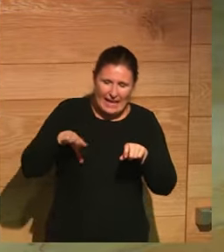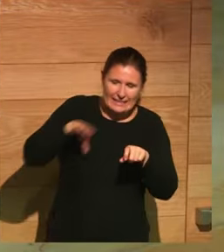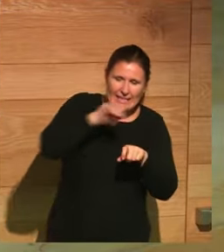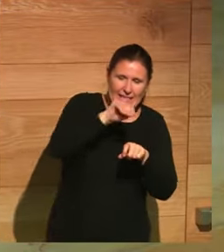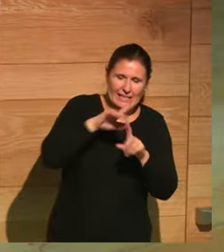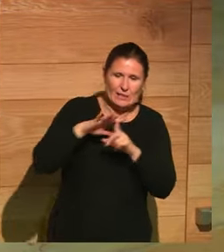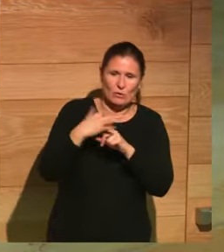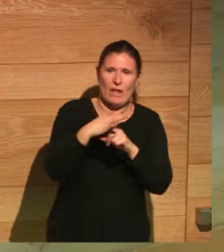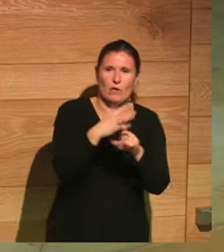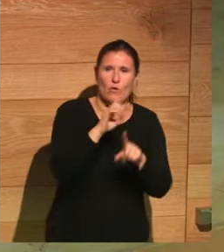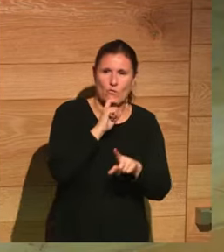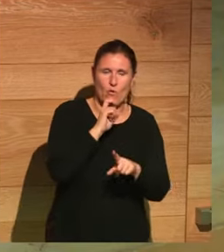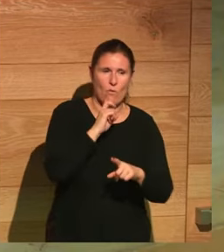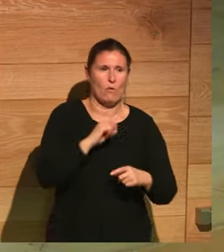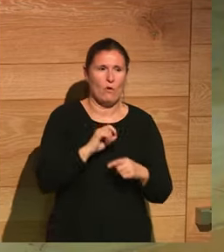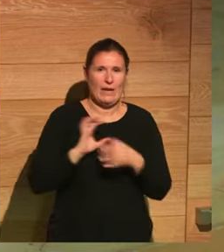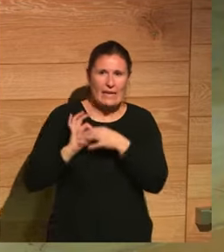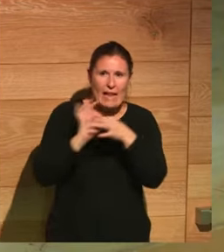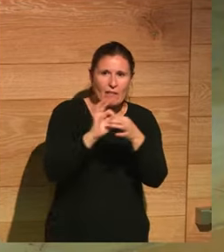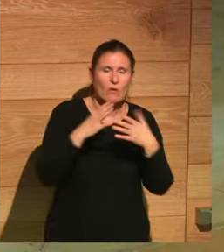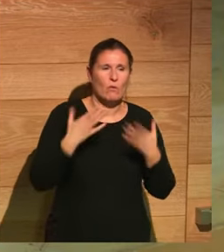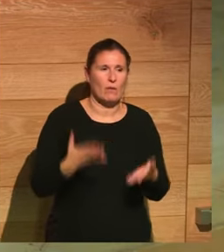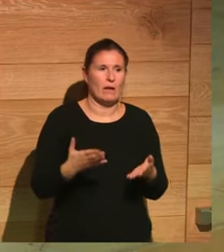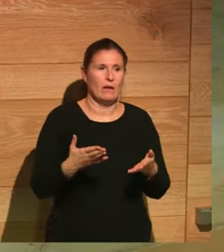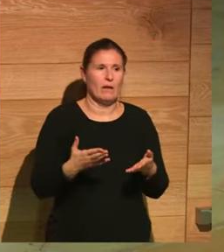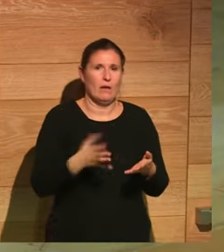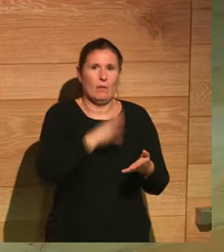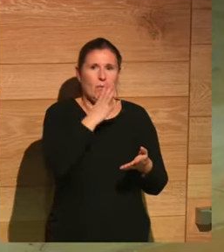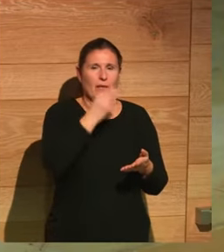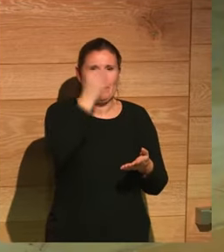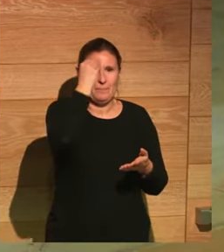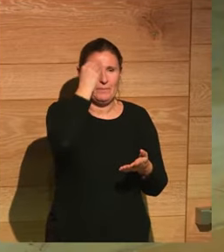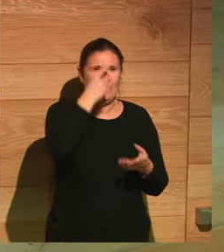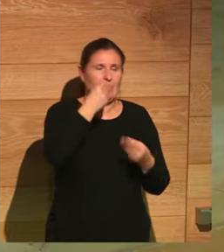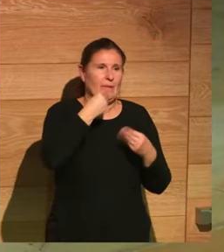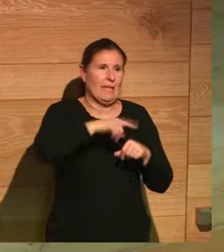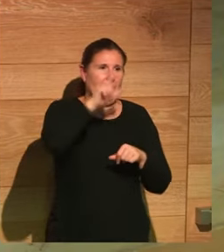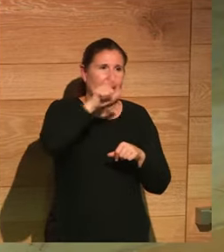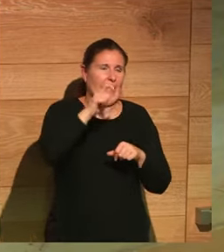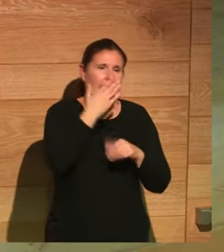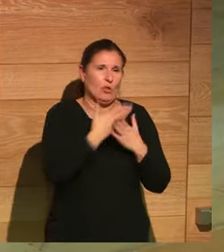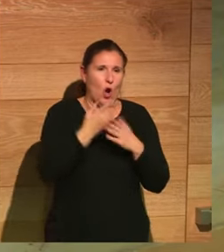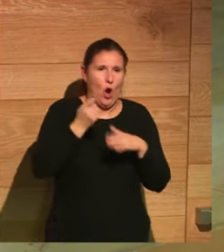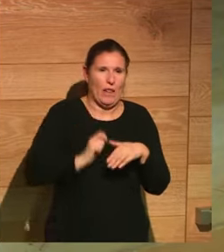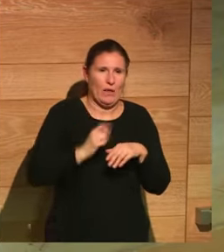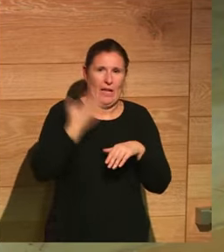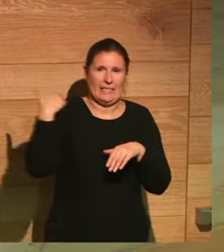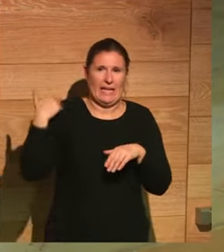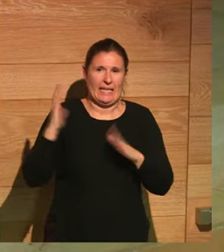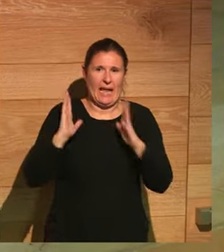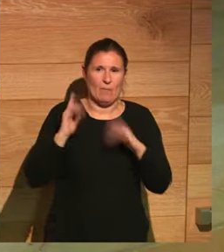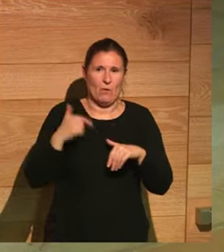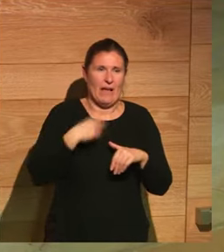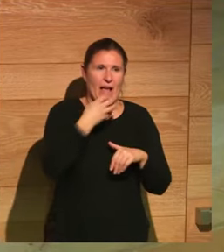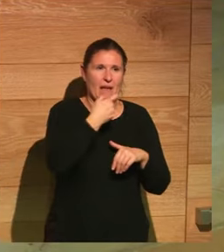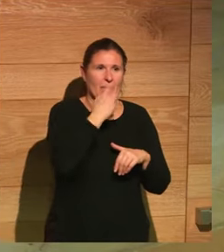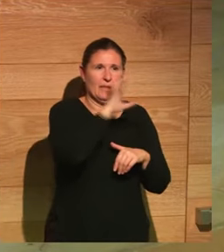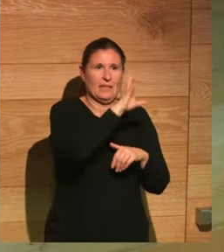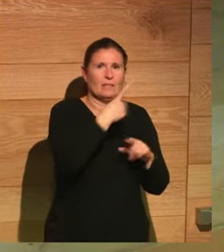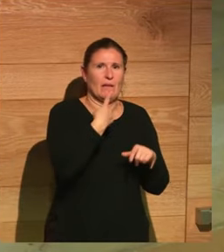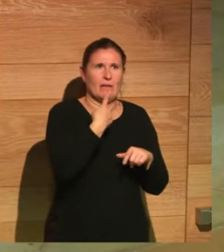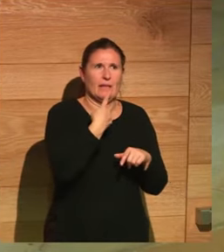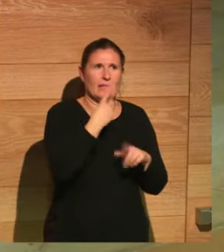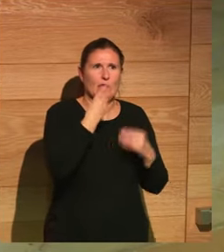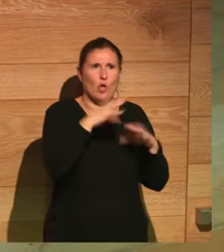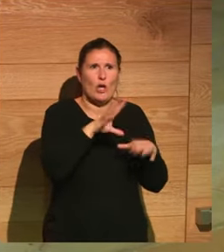cuando tengas mucho conocimiento claro o porque probablemente quieres saber cómo eran los historiadores británicos de la época y quieres saber cómo